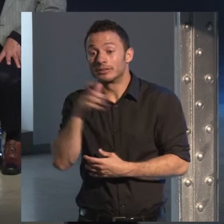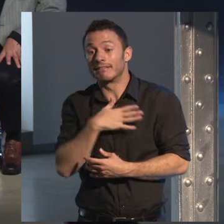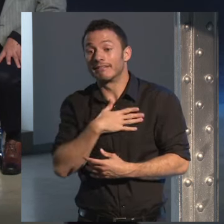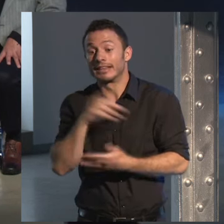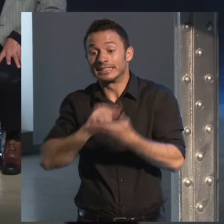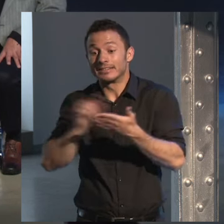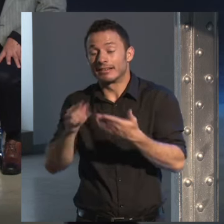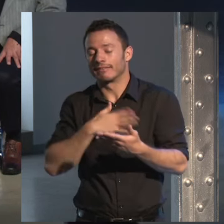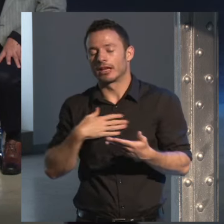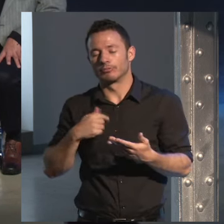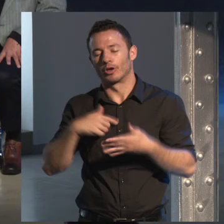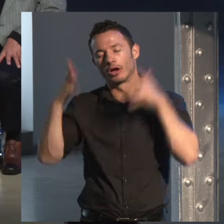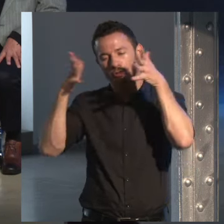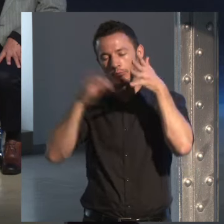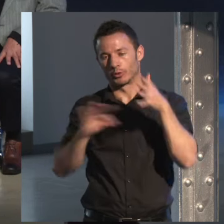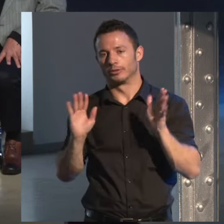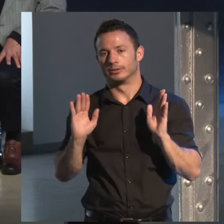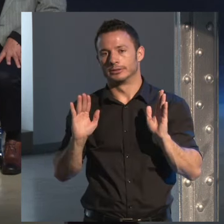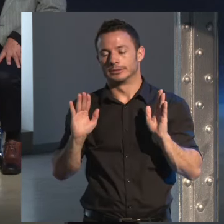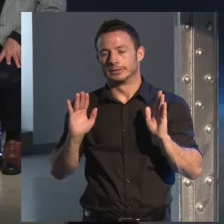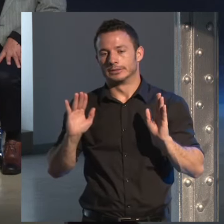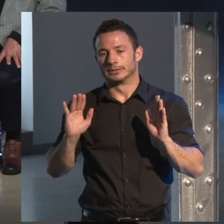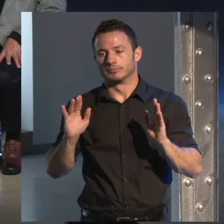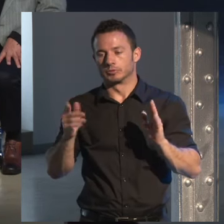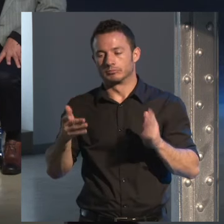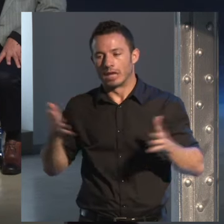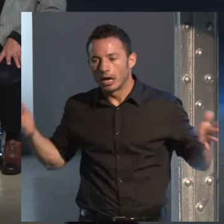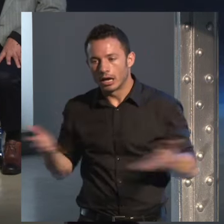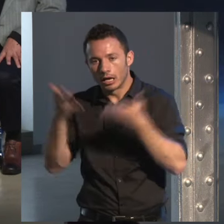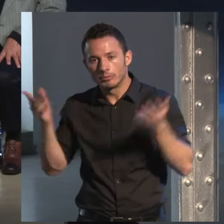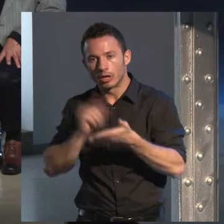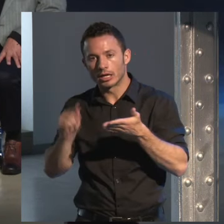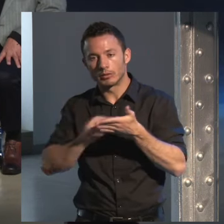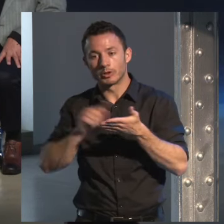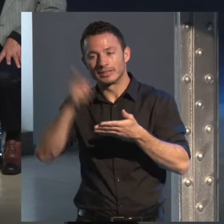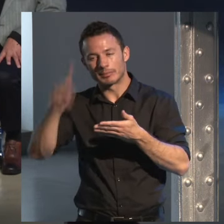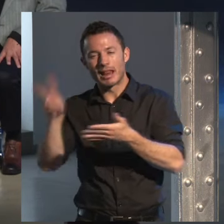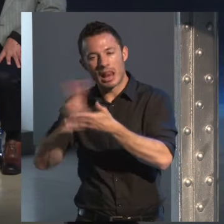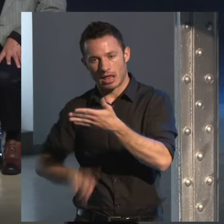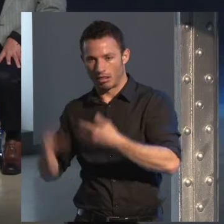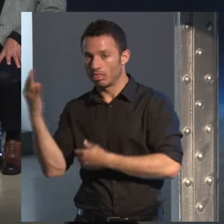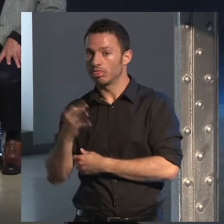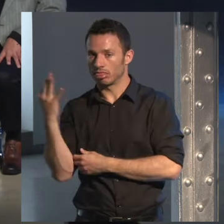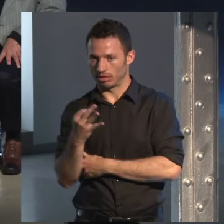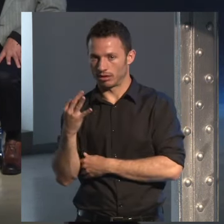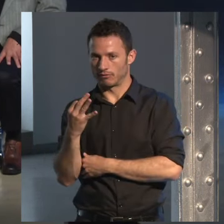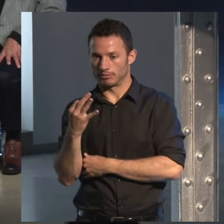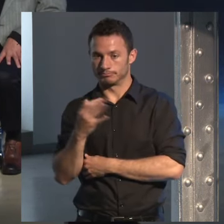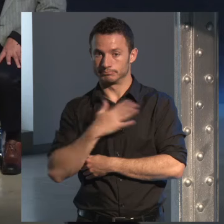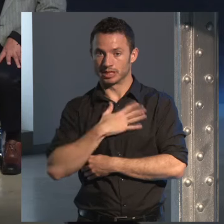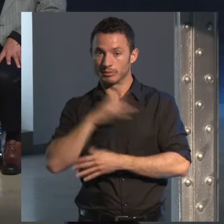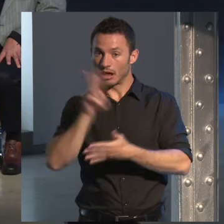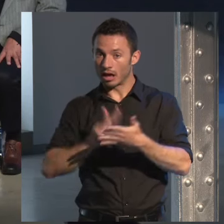escribir un consejo que si se le puede dar tú dices y yo digo que escriba pero también que lea para mí leer sigue